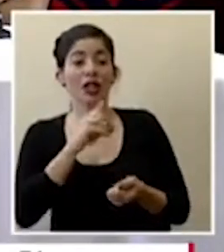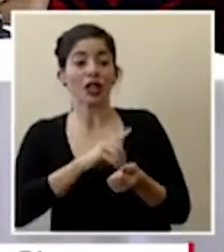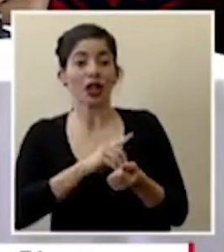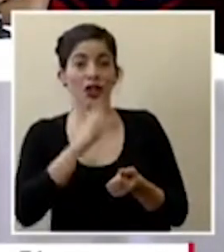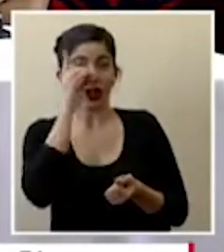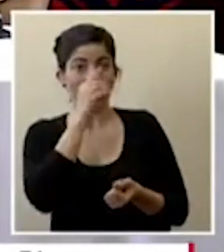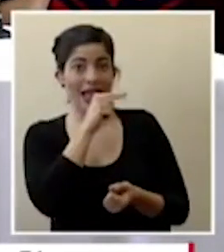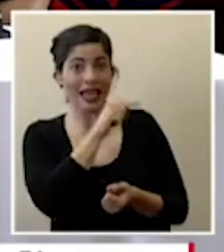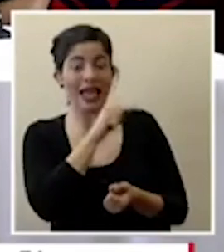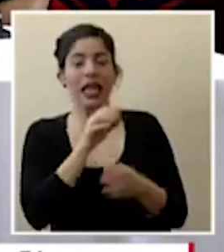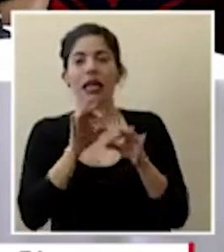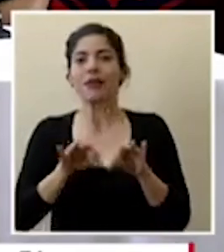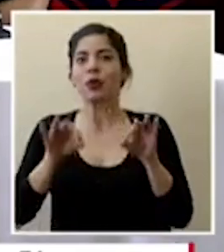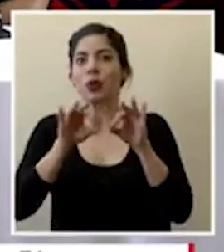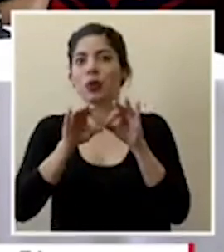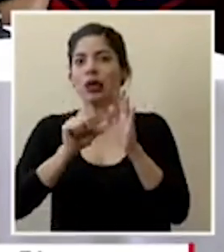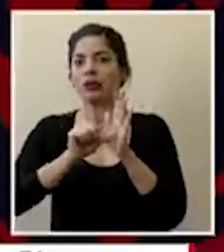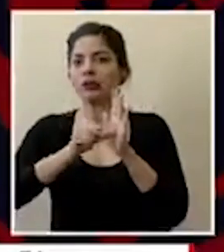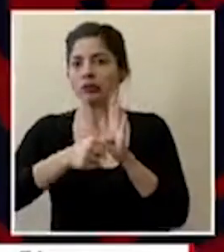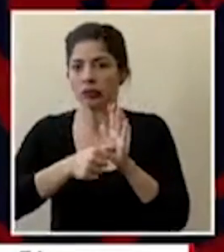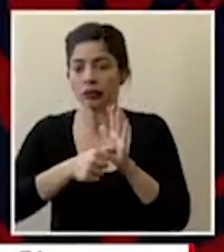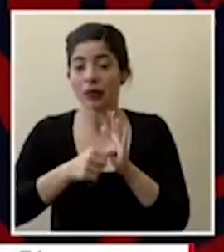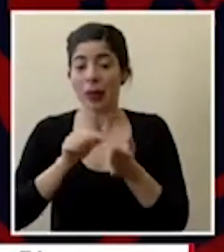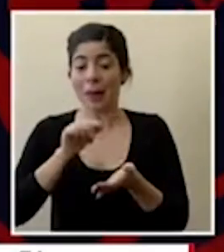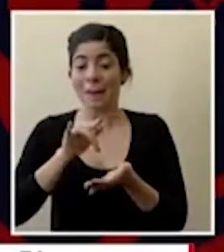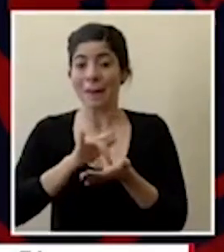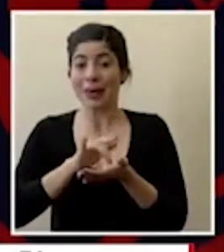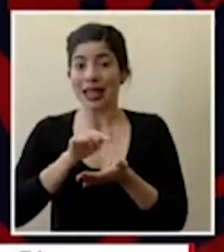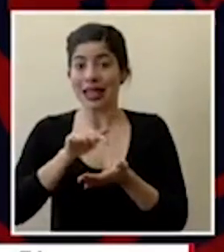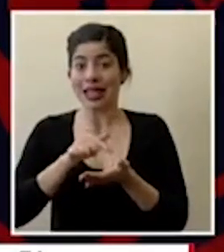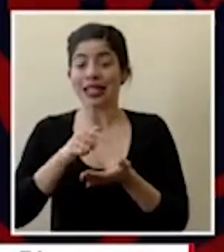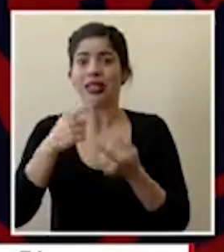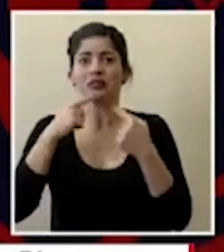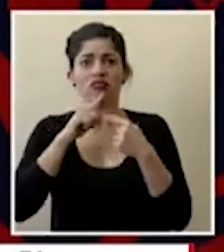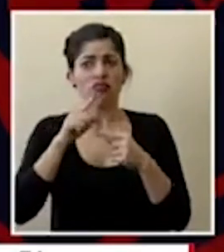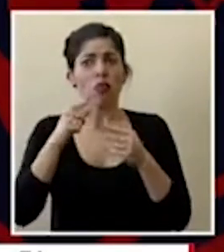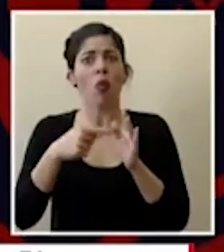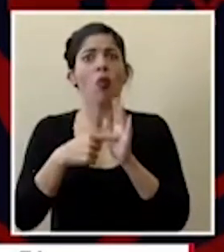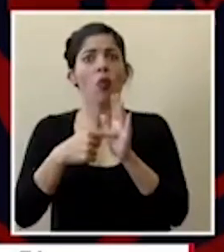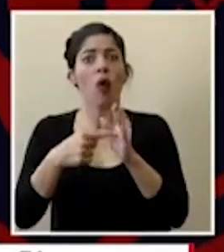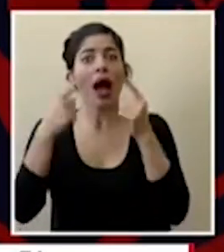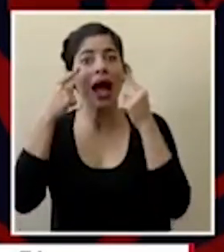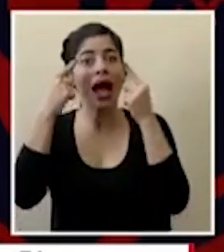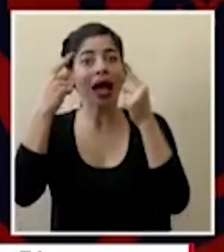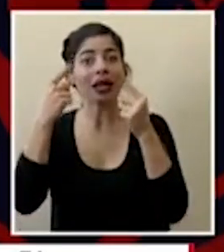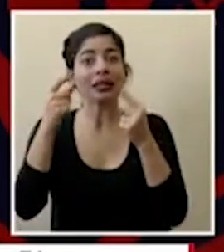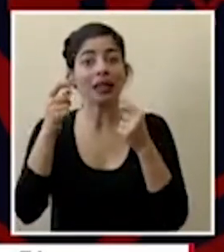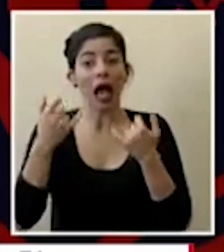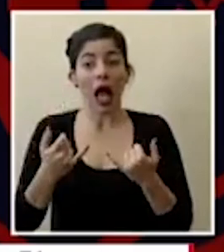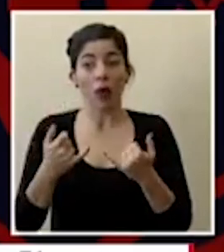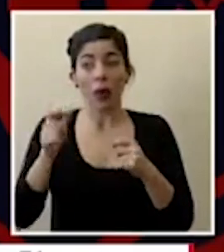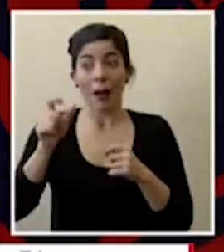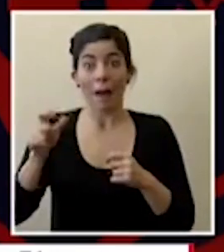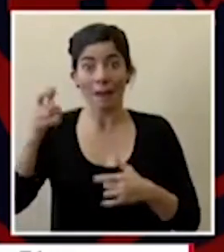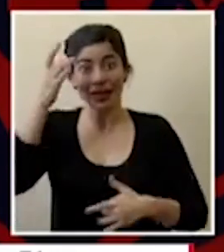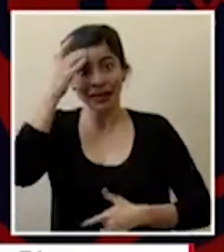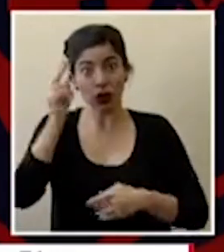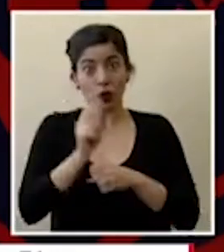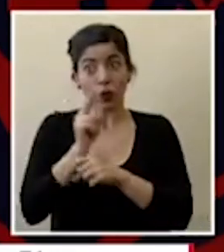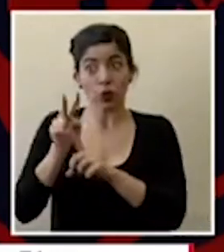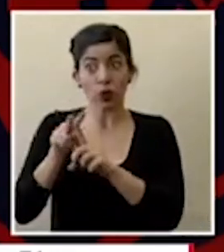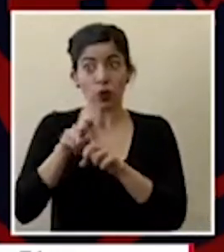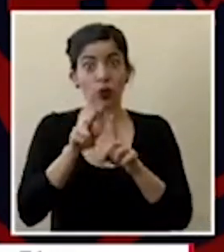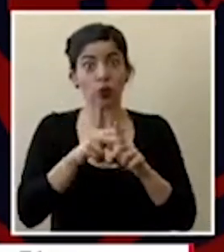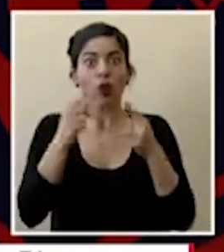salas aquí es muy importante resaltar que el medicamento ha probado ser exitoso en los pacientes que se han tratado actualmente ya tenemos